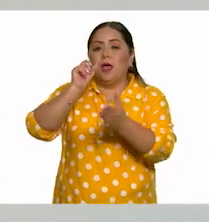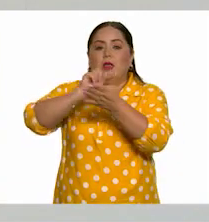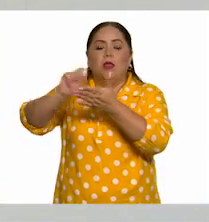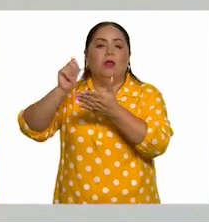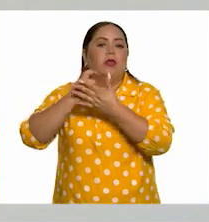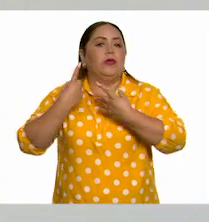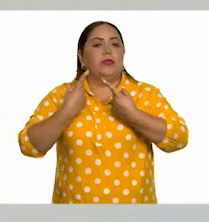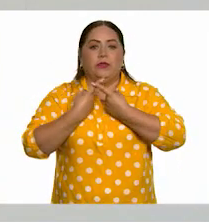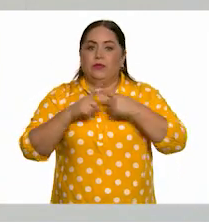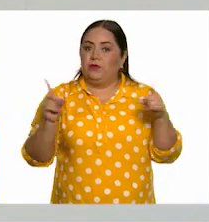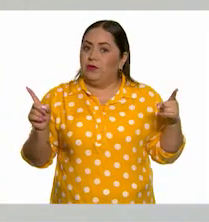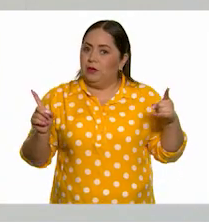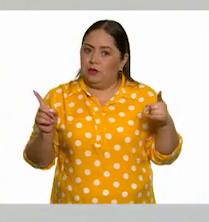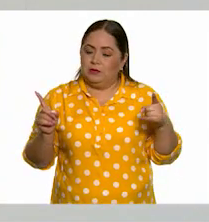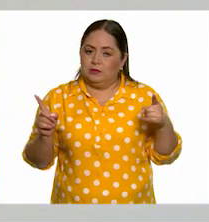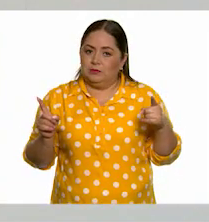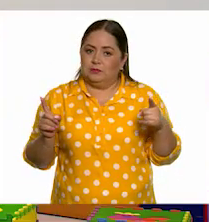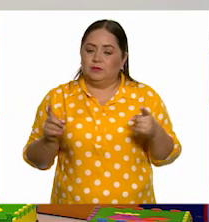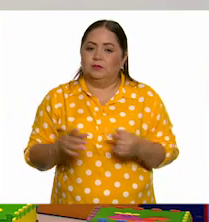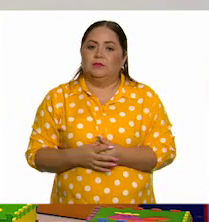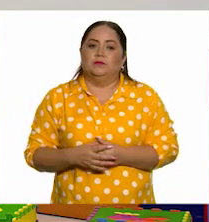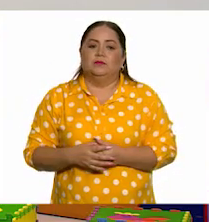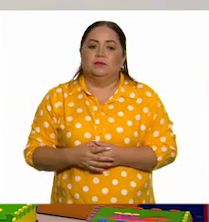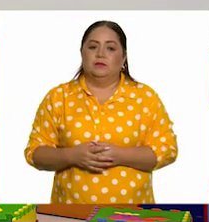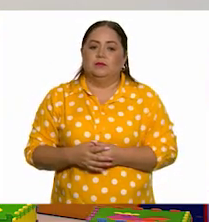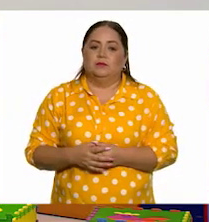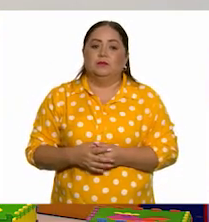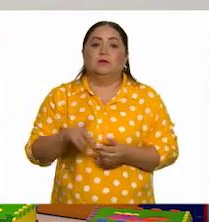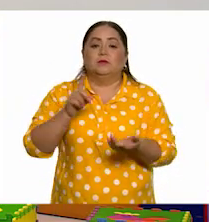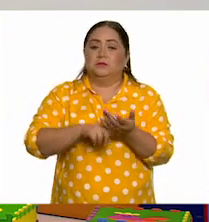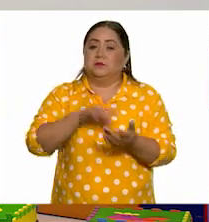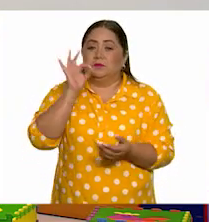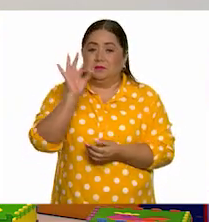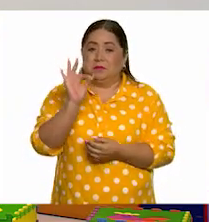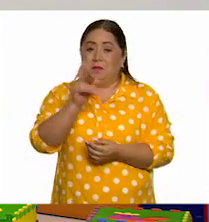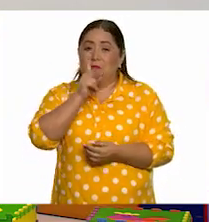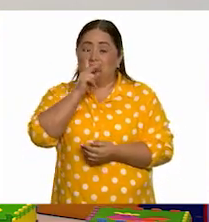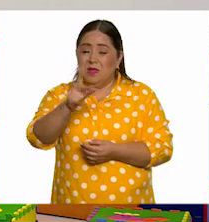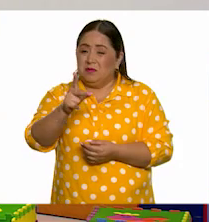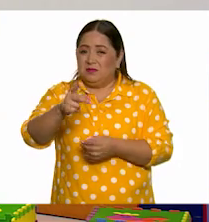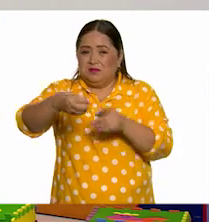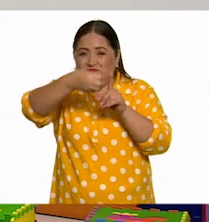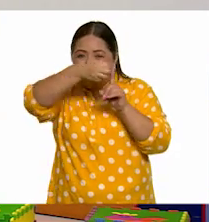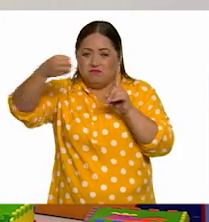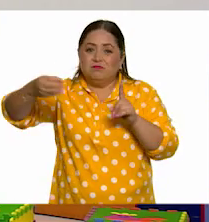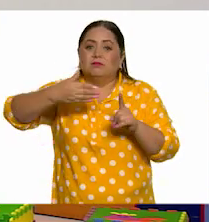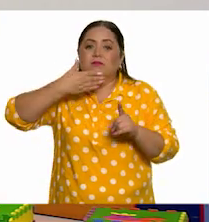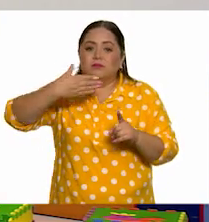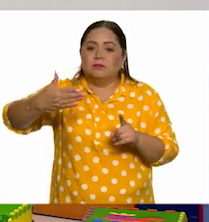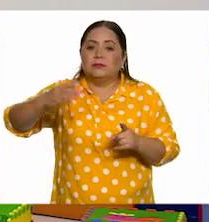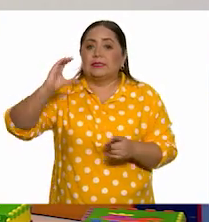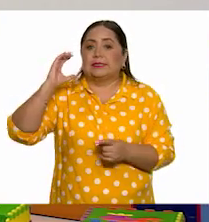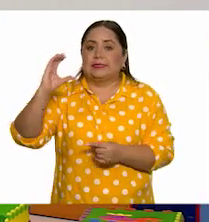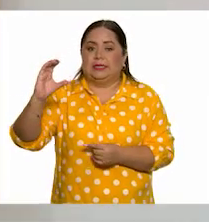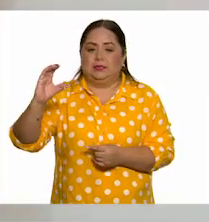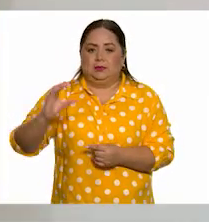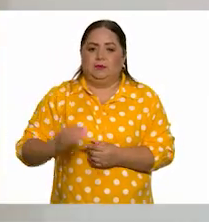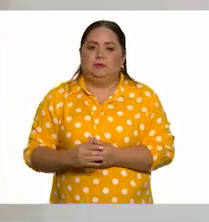Ciudad. Ah, pero ¿qué crees? Que ortográficamente se escribe con C.